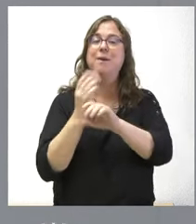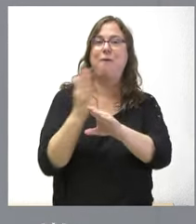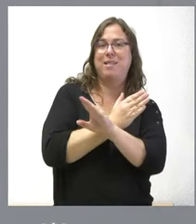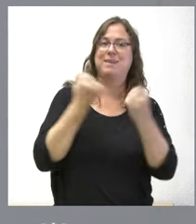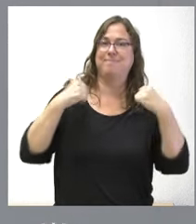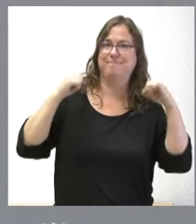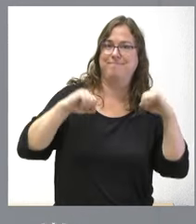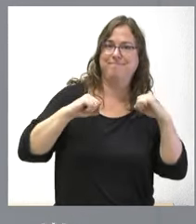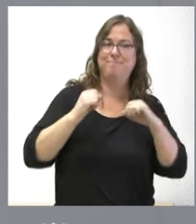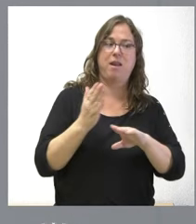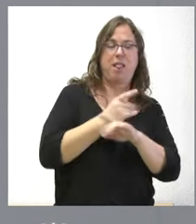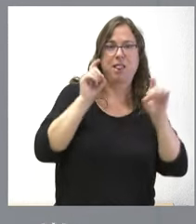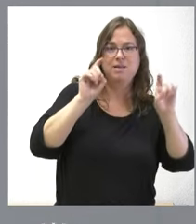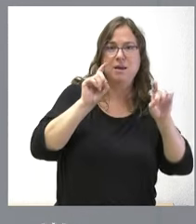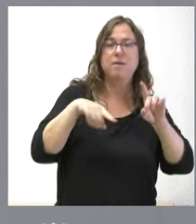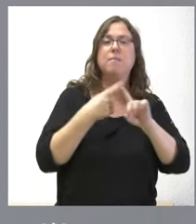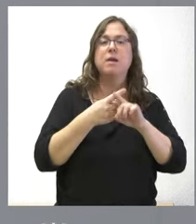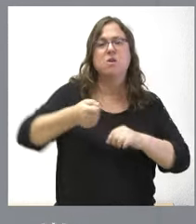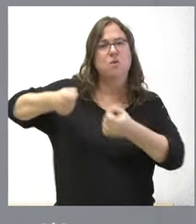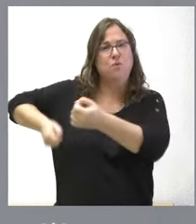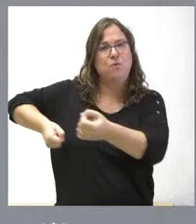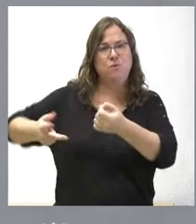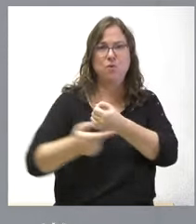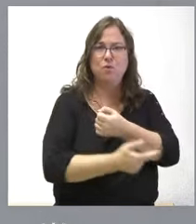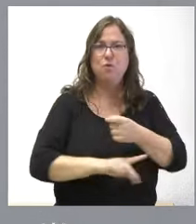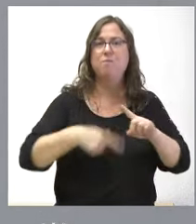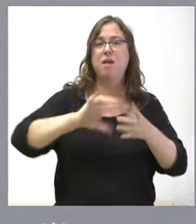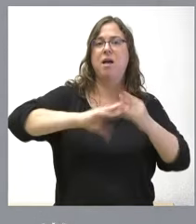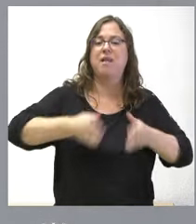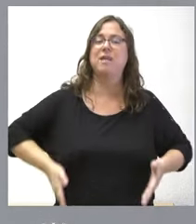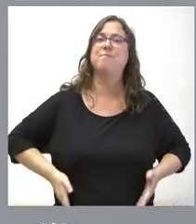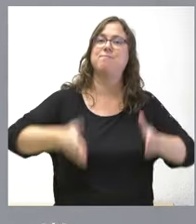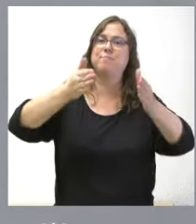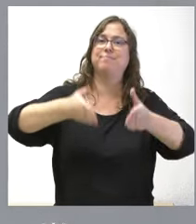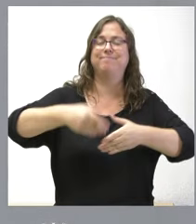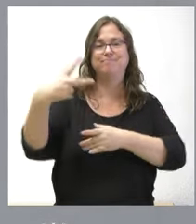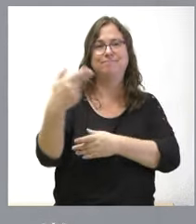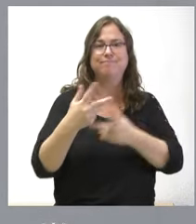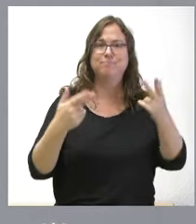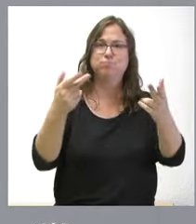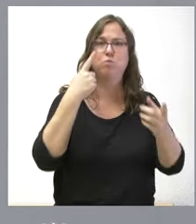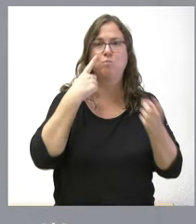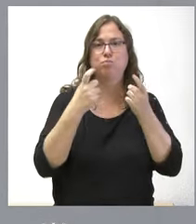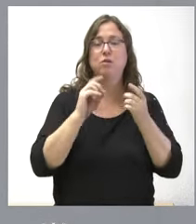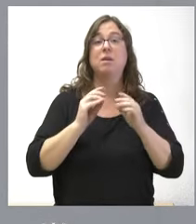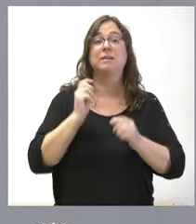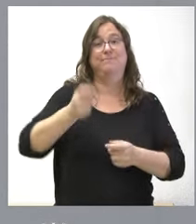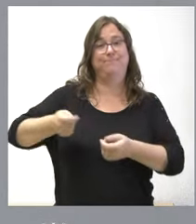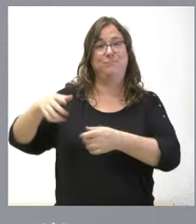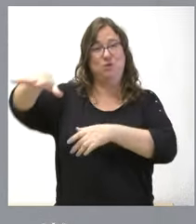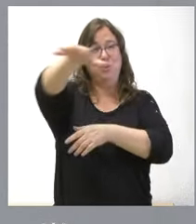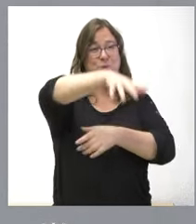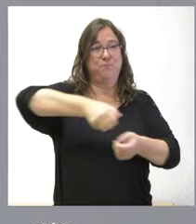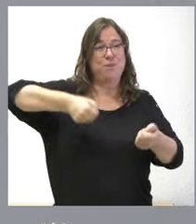y prácticas, tratamientos helvícolas preventivos, adecuación de pistas y caminos forestales, tratamientos sanitarios de masas y